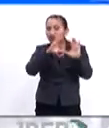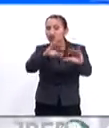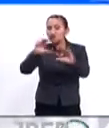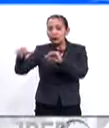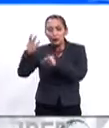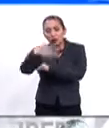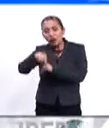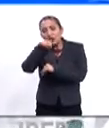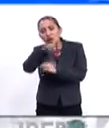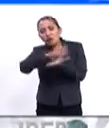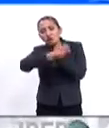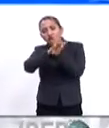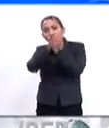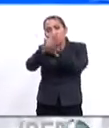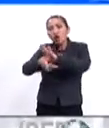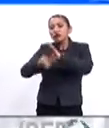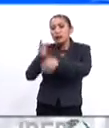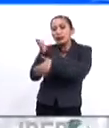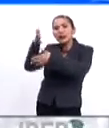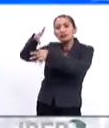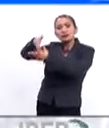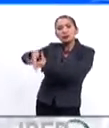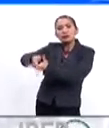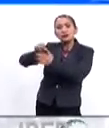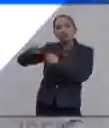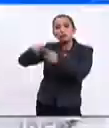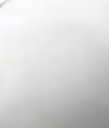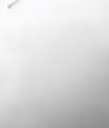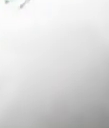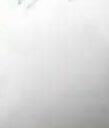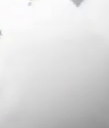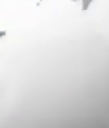buscaremos ver cómo los reintegramos a la sociedad.